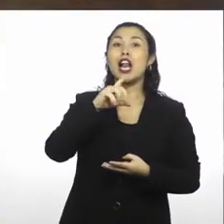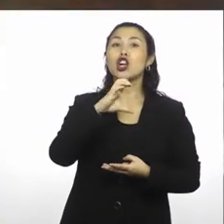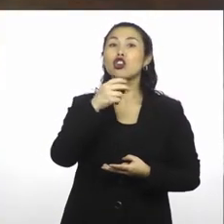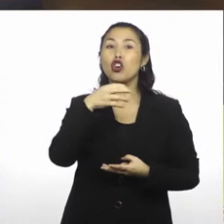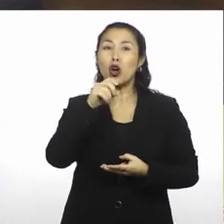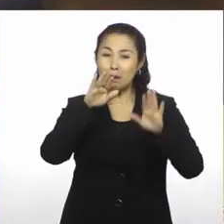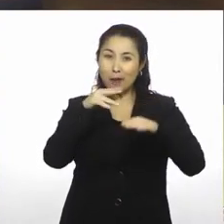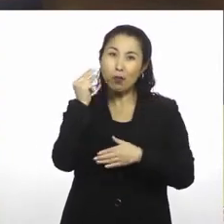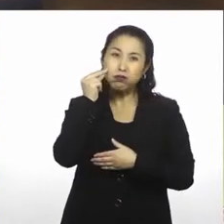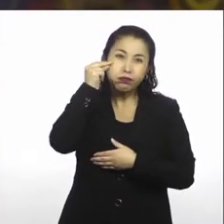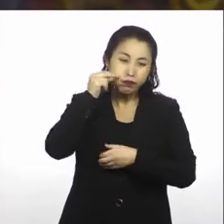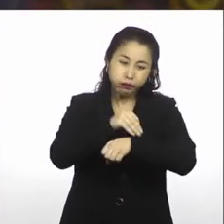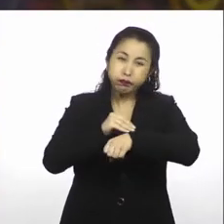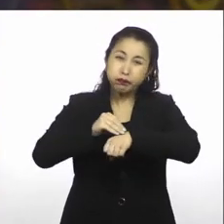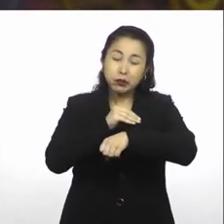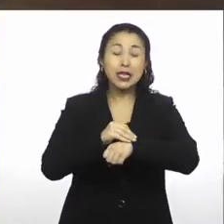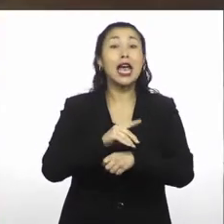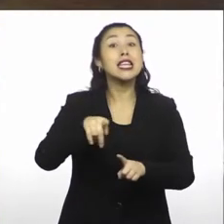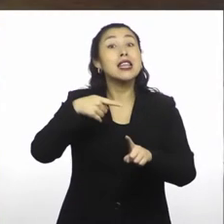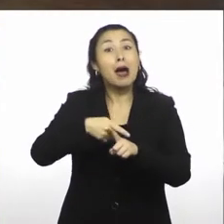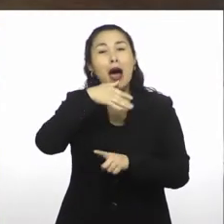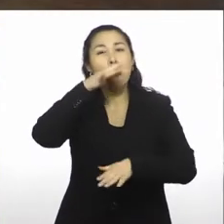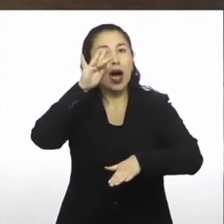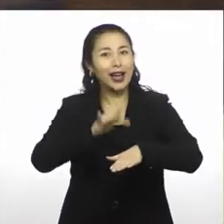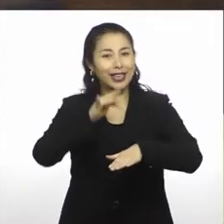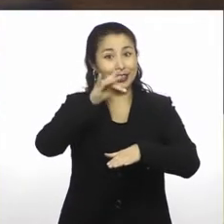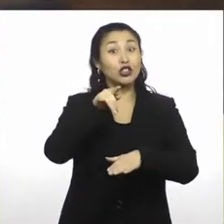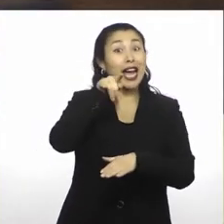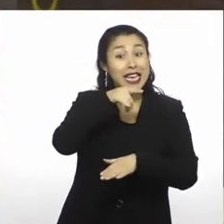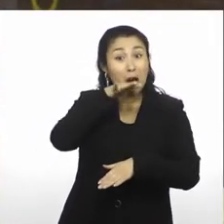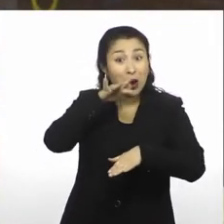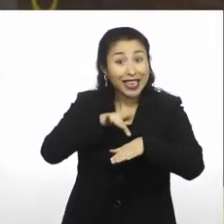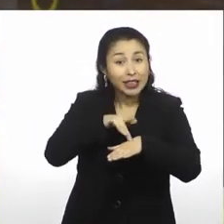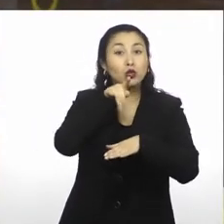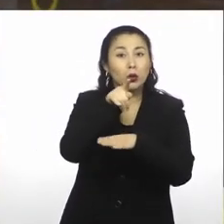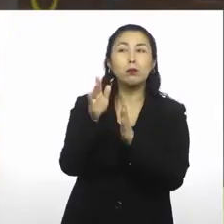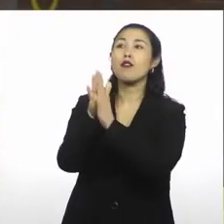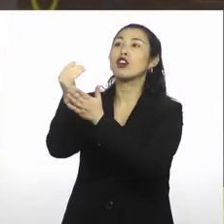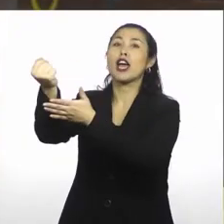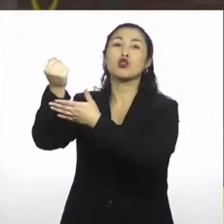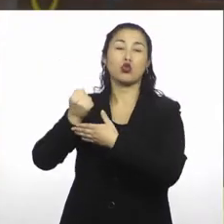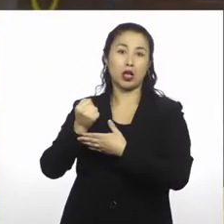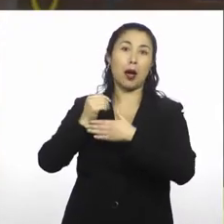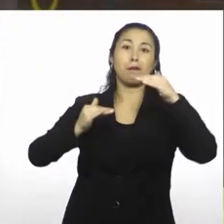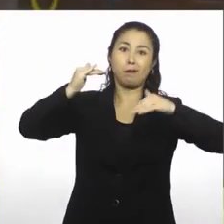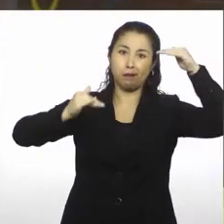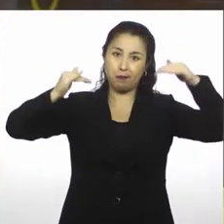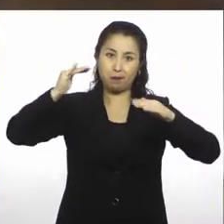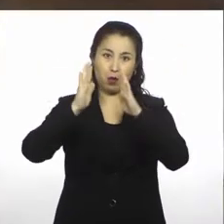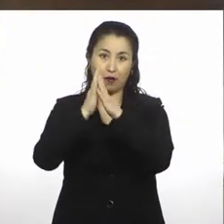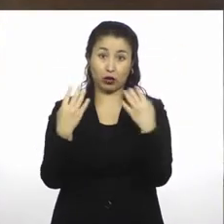finalmente necesitamos agua caliente. Así que vamos a necesitar que para esta parte cuentes con la ayuda de algún adulto